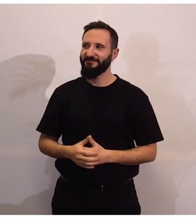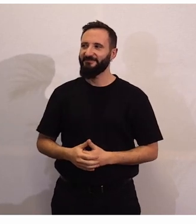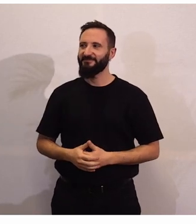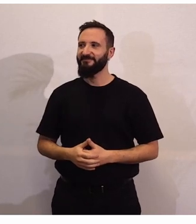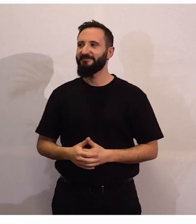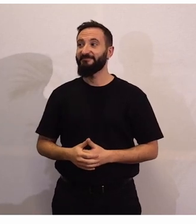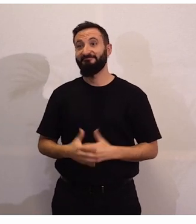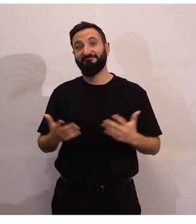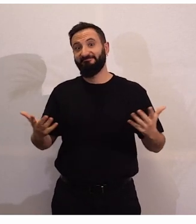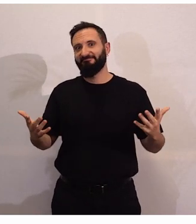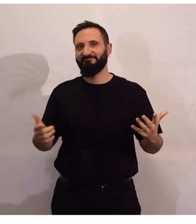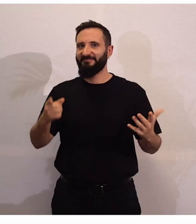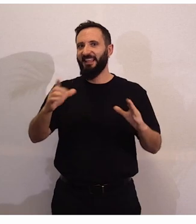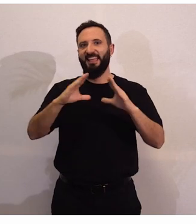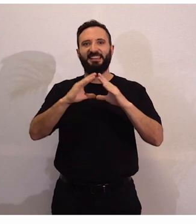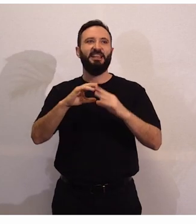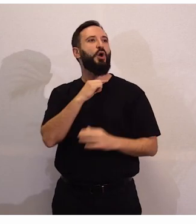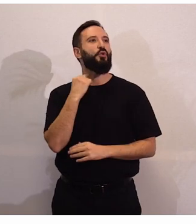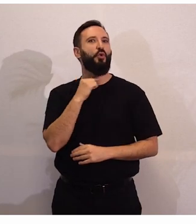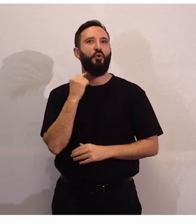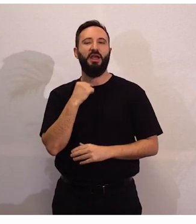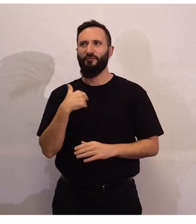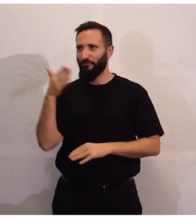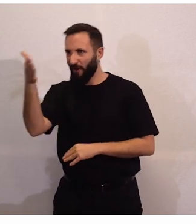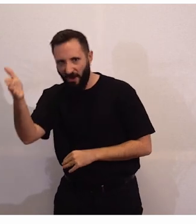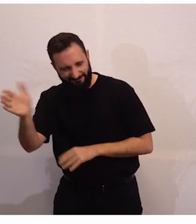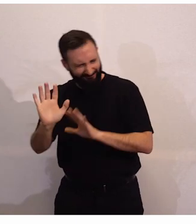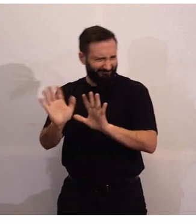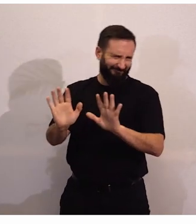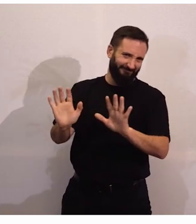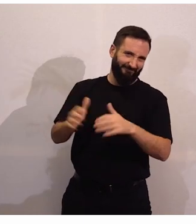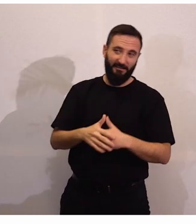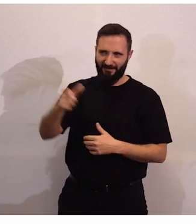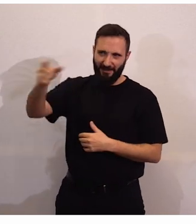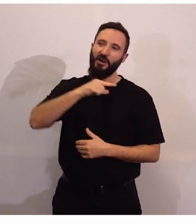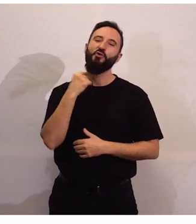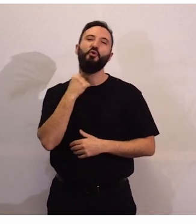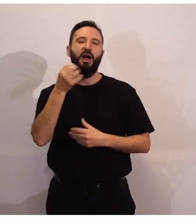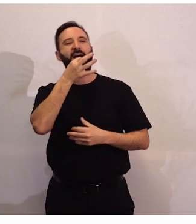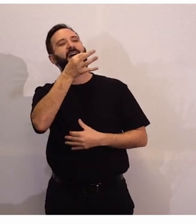Allí que, claro, ayudar, cura. La va a decir, no... ¿Qué va a caer en misa?